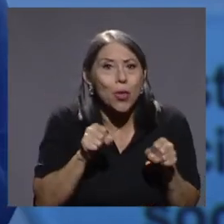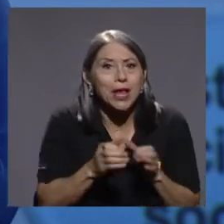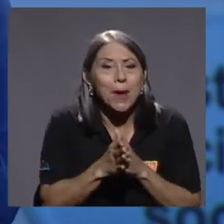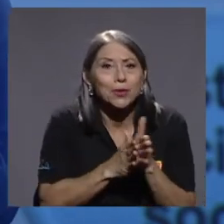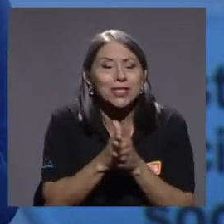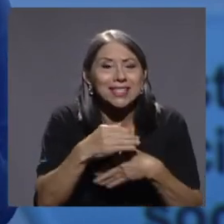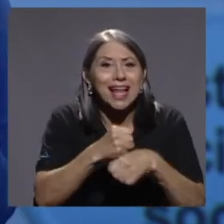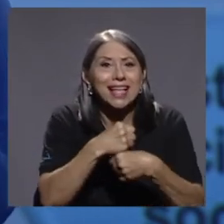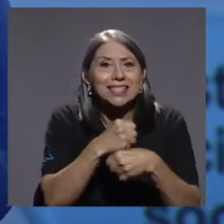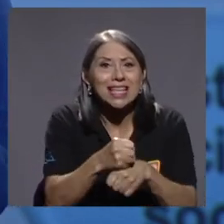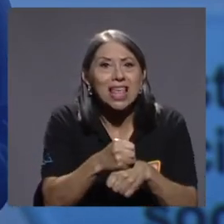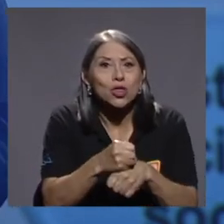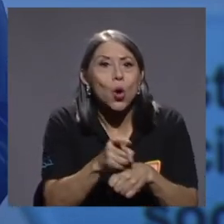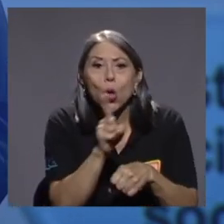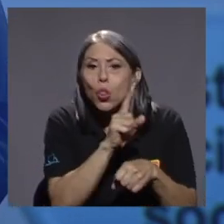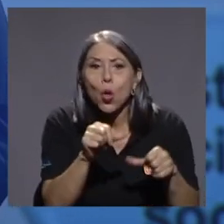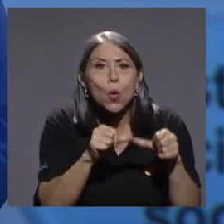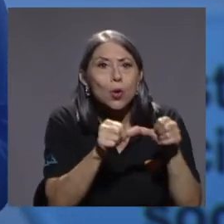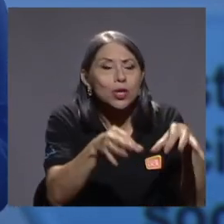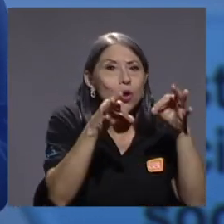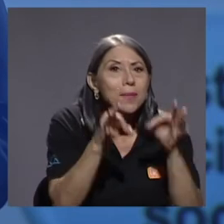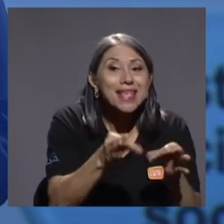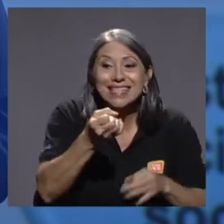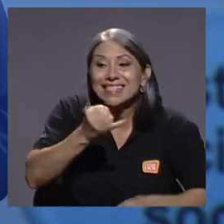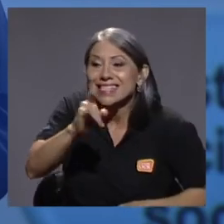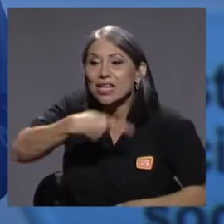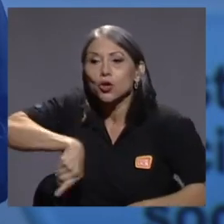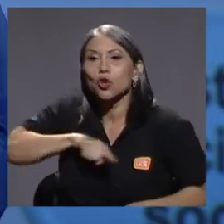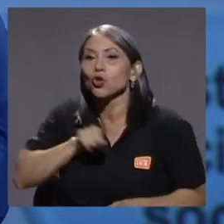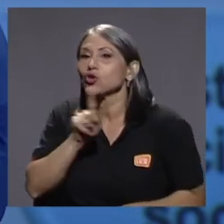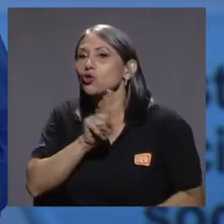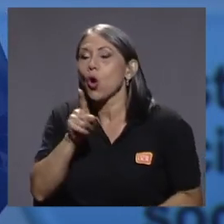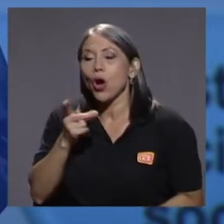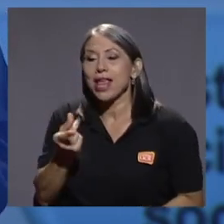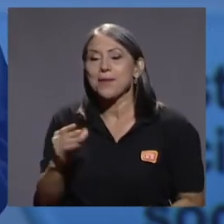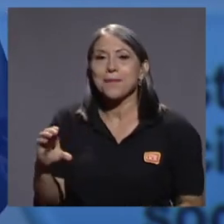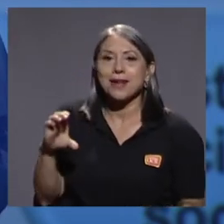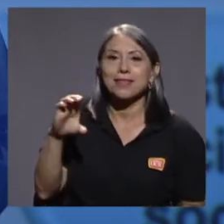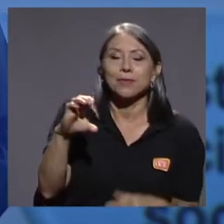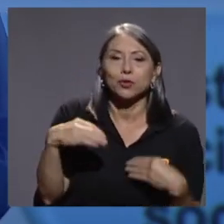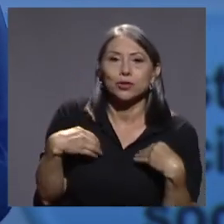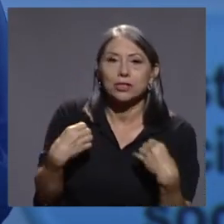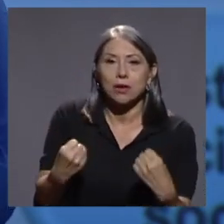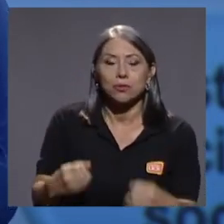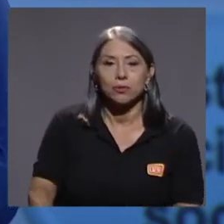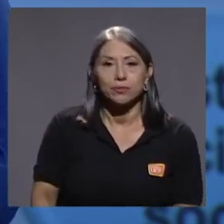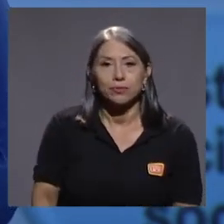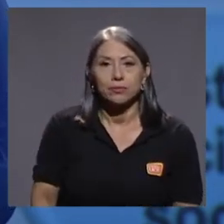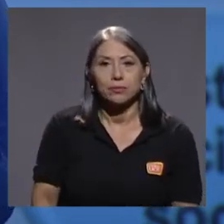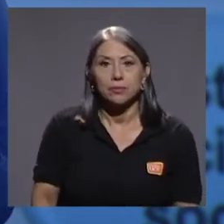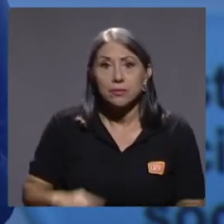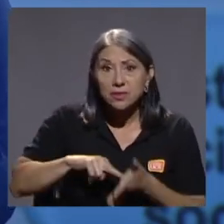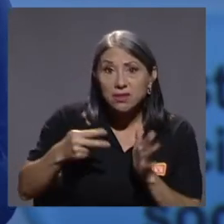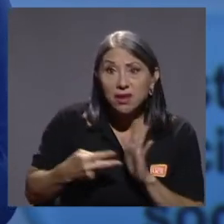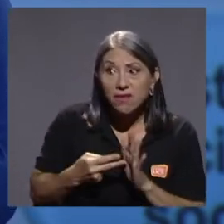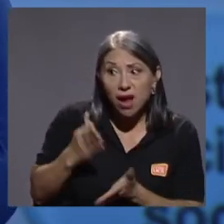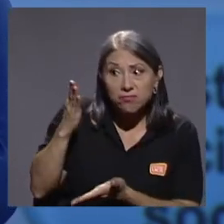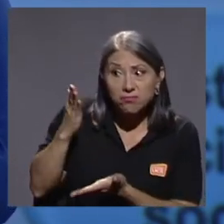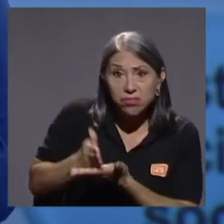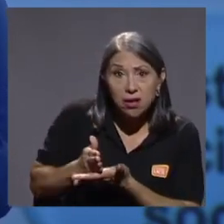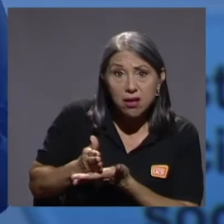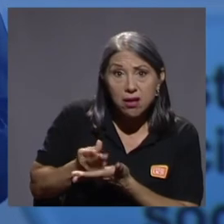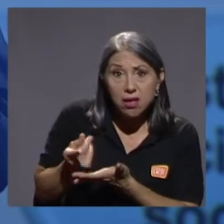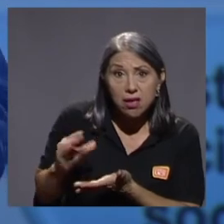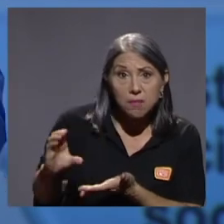en salud. Ahora, ¿tenemos que dejar de invertir en salud? Bueno,